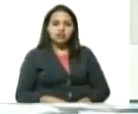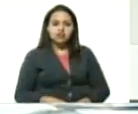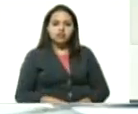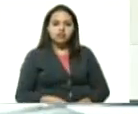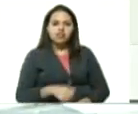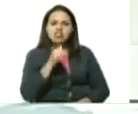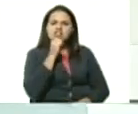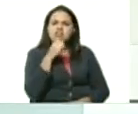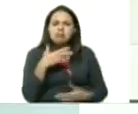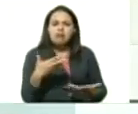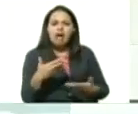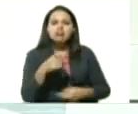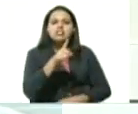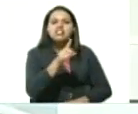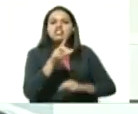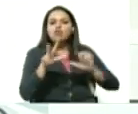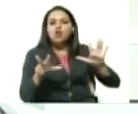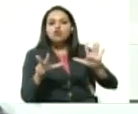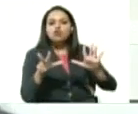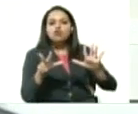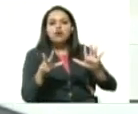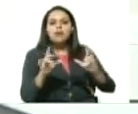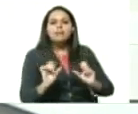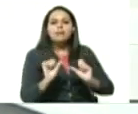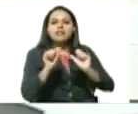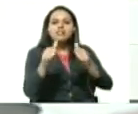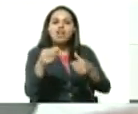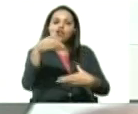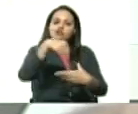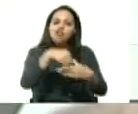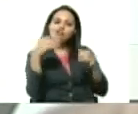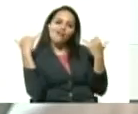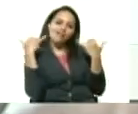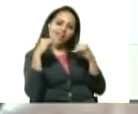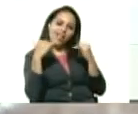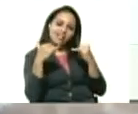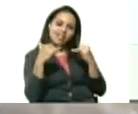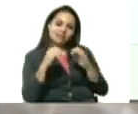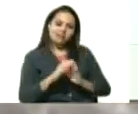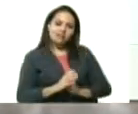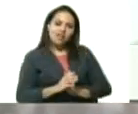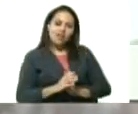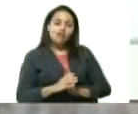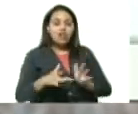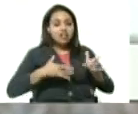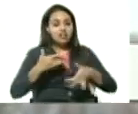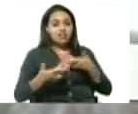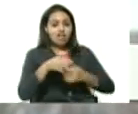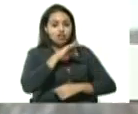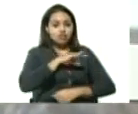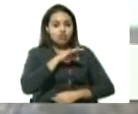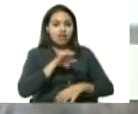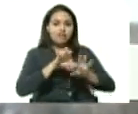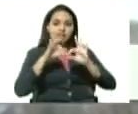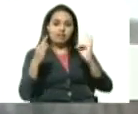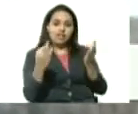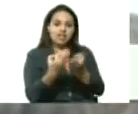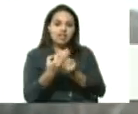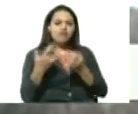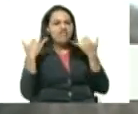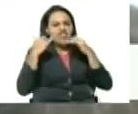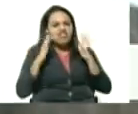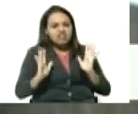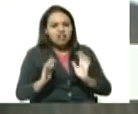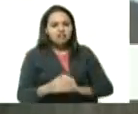son de se originaron en una fiesta un evento social familiar una fiesta y de